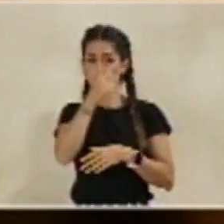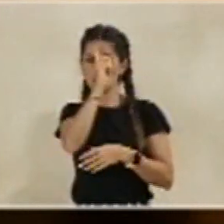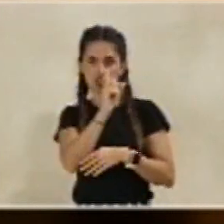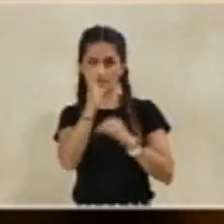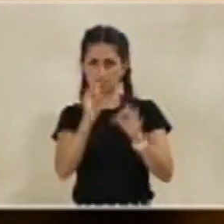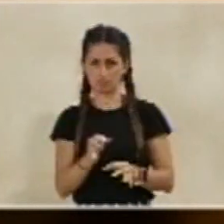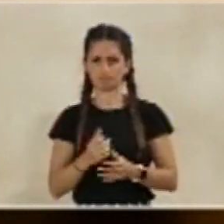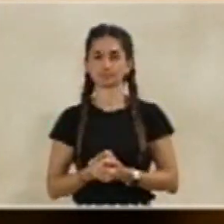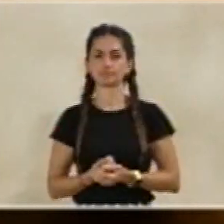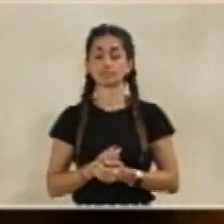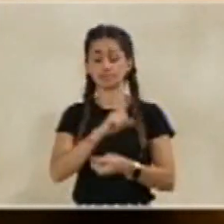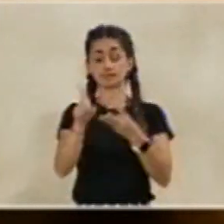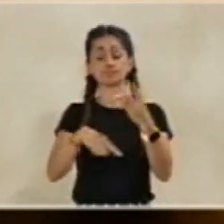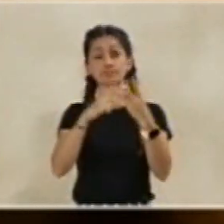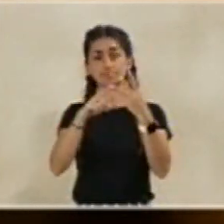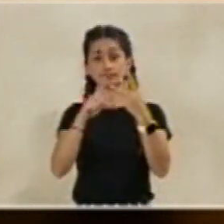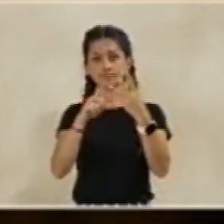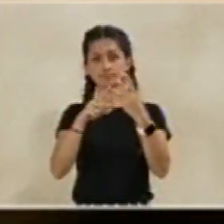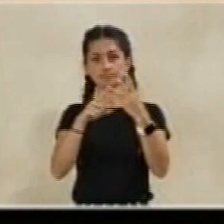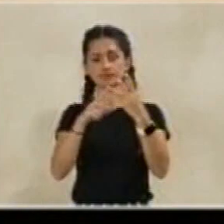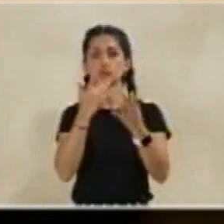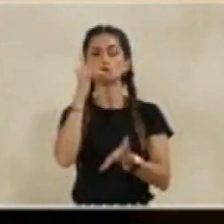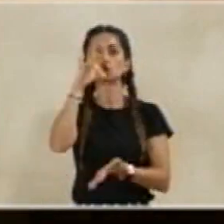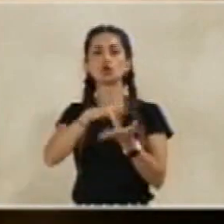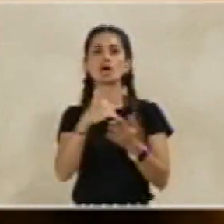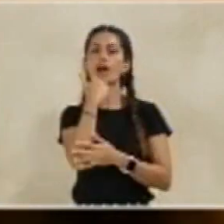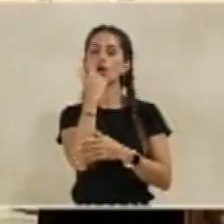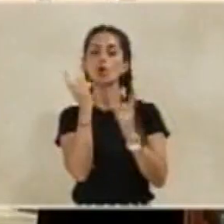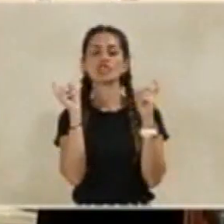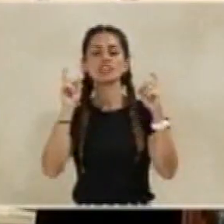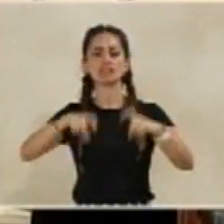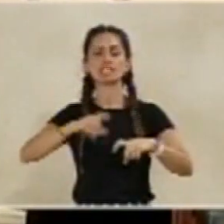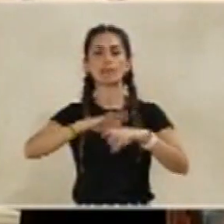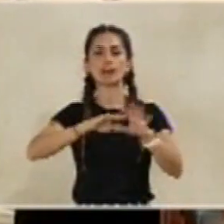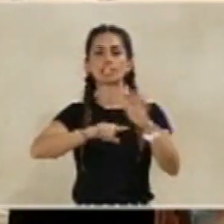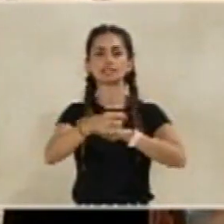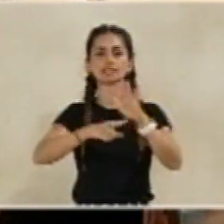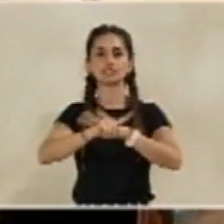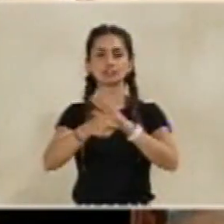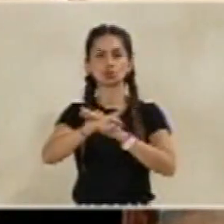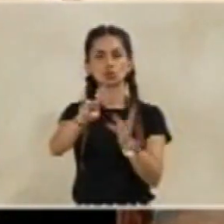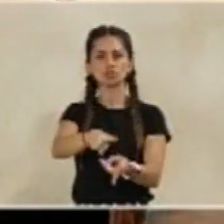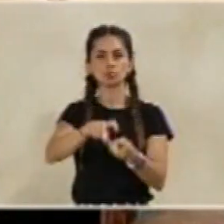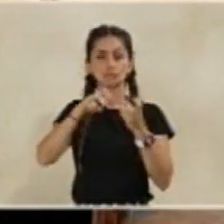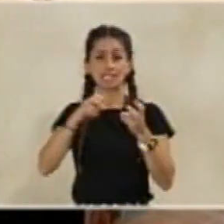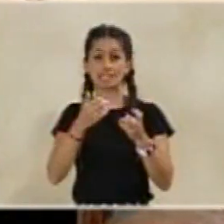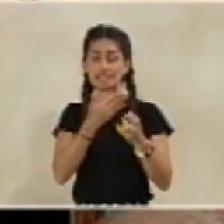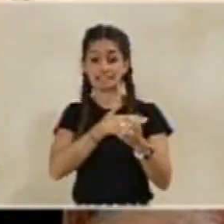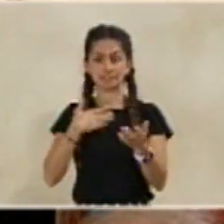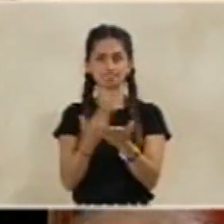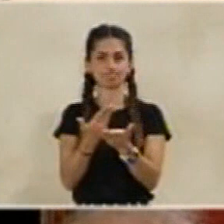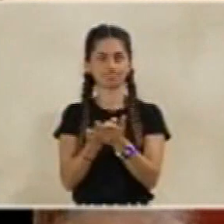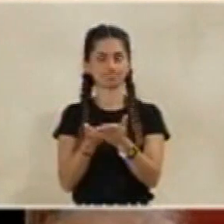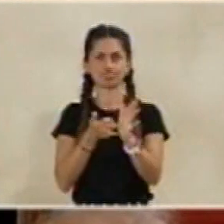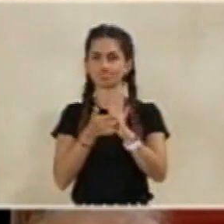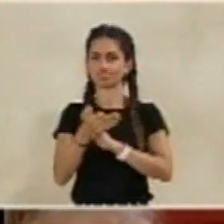sigue habiendo retraso a la hora de pedir cita en el órgano de gestión tributaria. Esta misma mañana me he metido a pedir cita